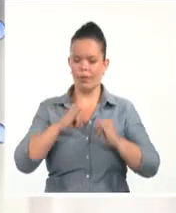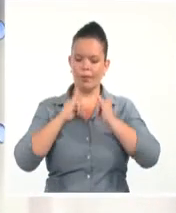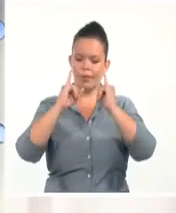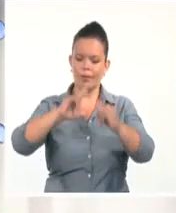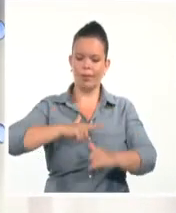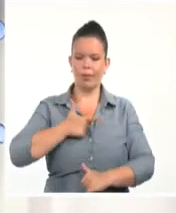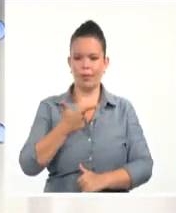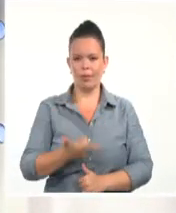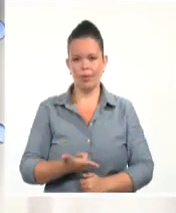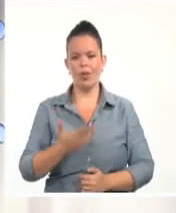estelar. Buenas noches.